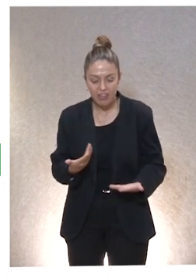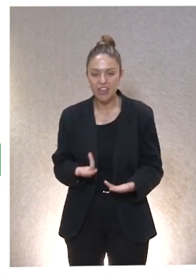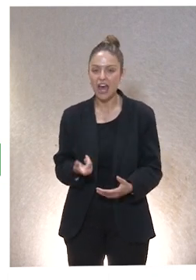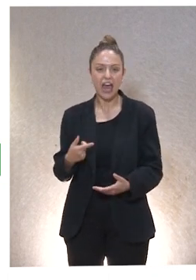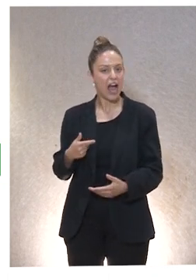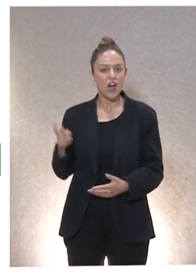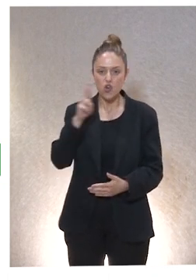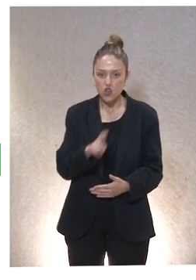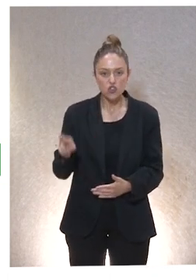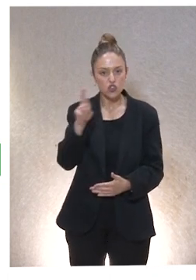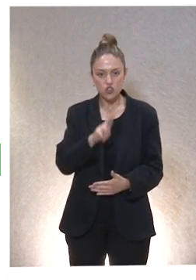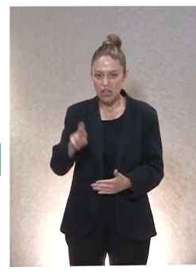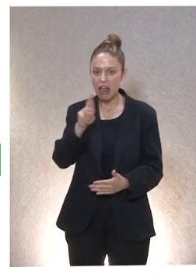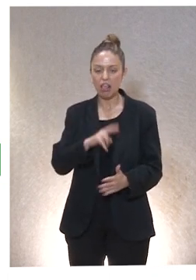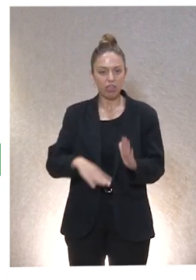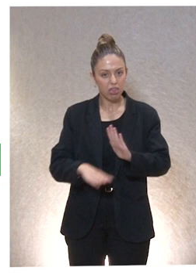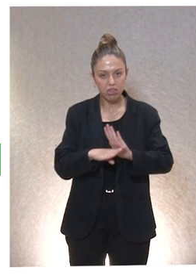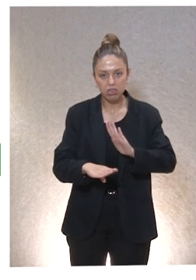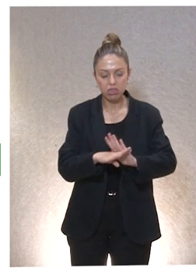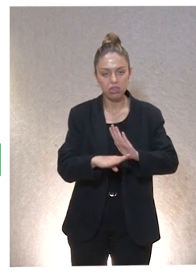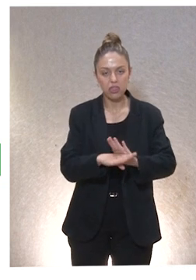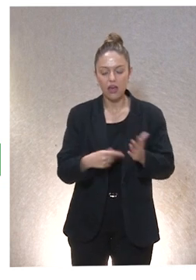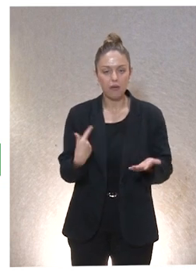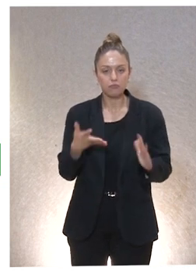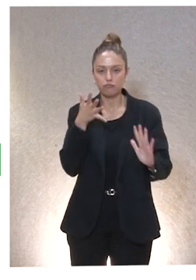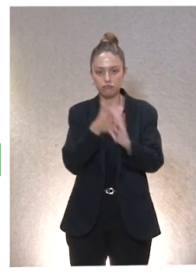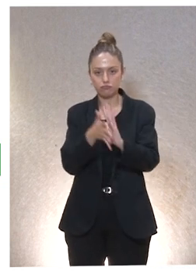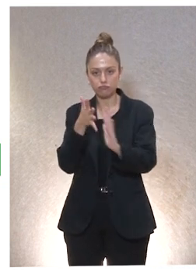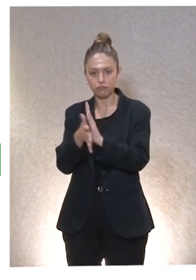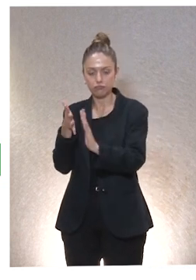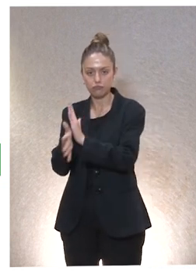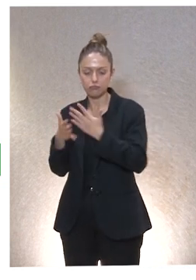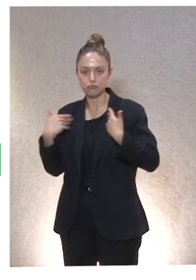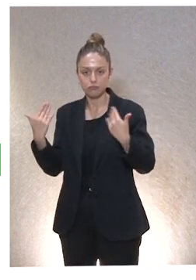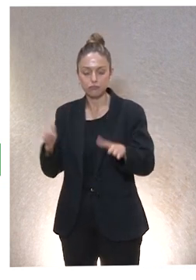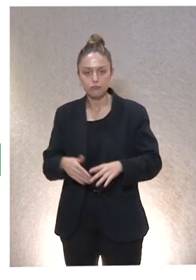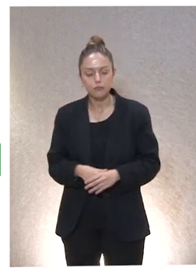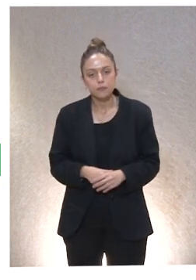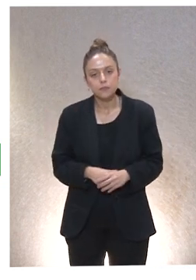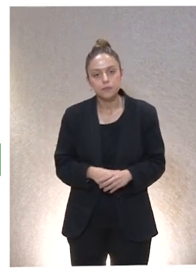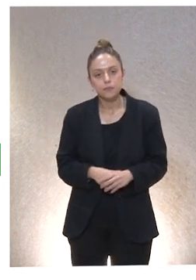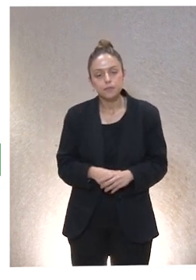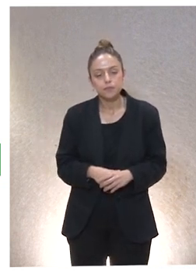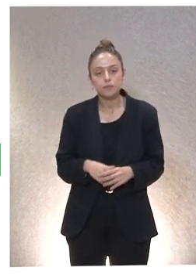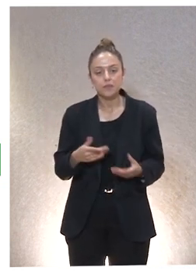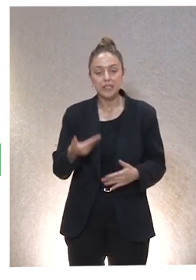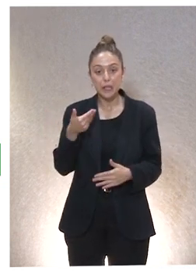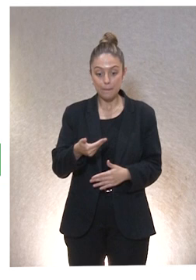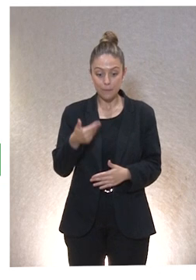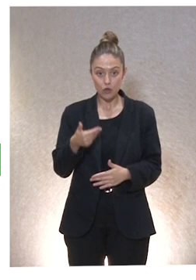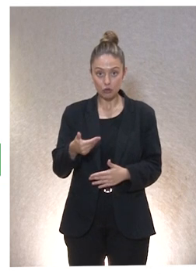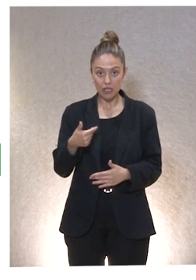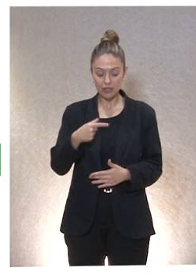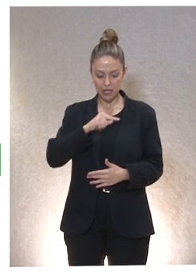constancia, etc. Podríamos describirlos y podríamos ver lo relevante que eran. Otra cosa, es importante que desde la